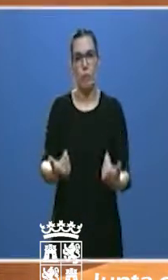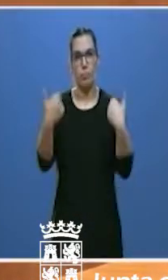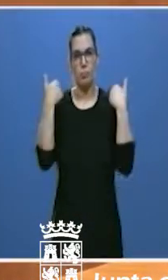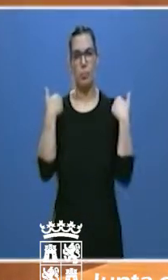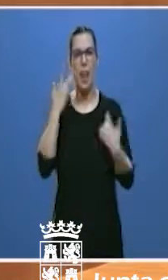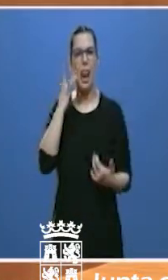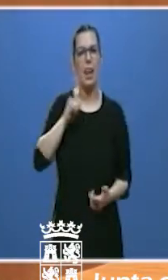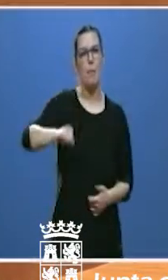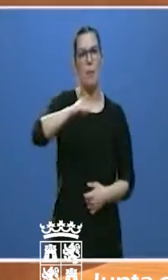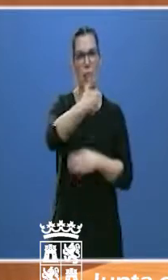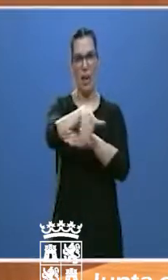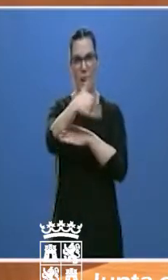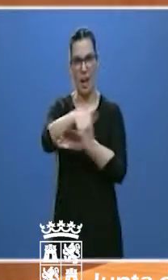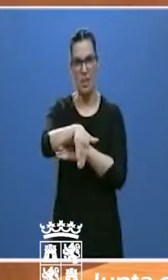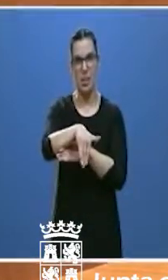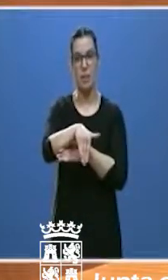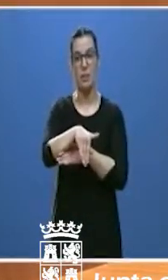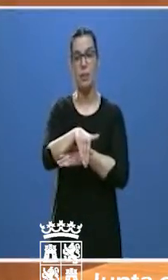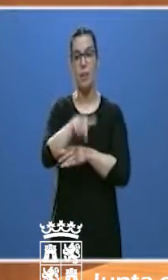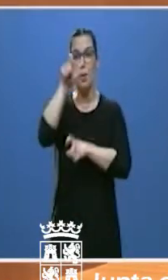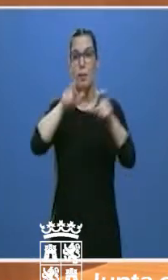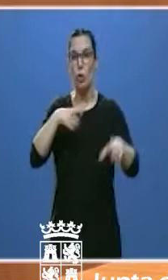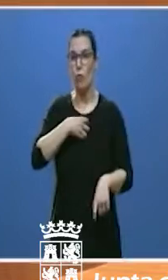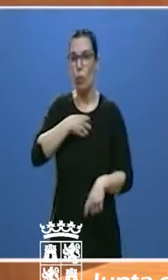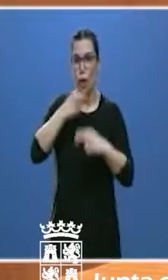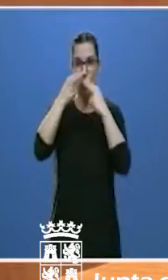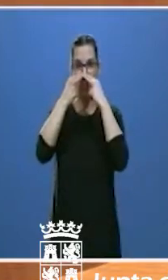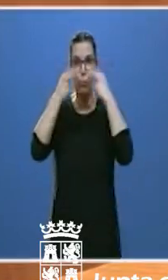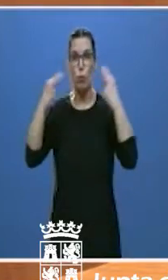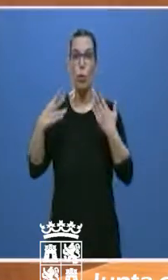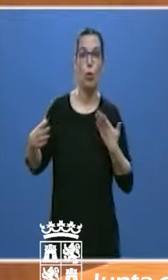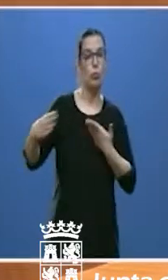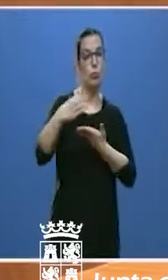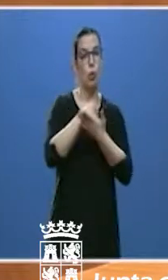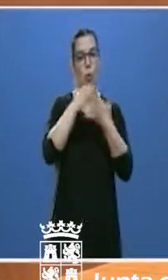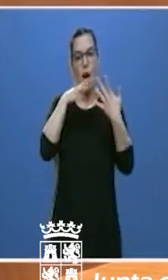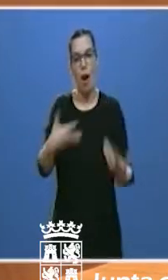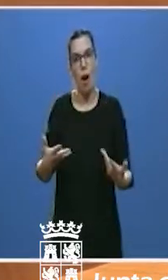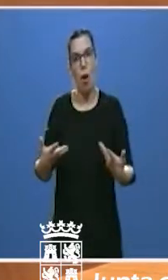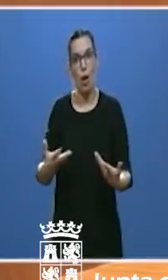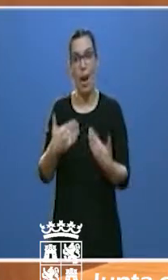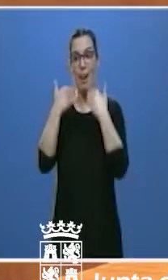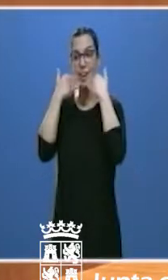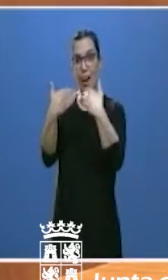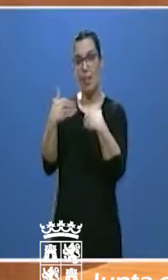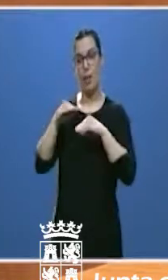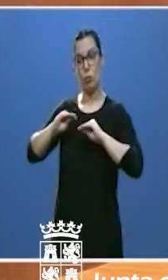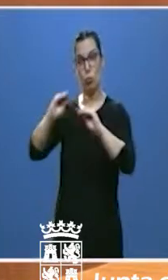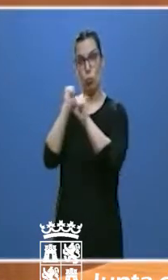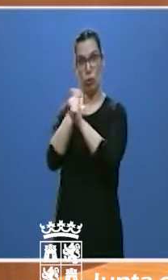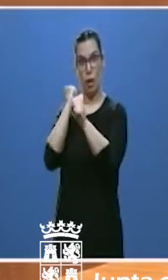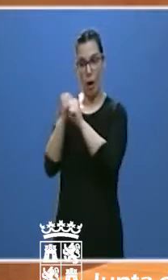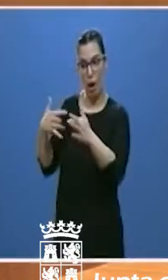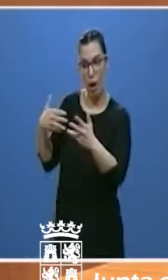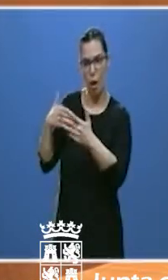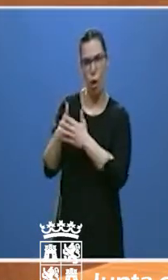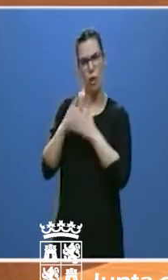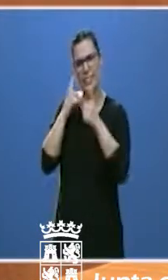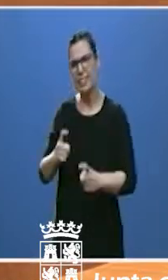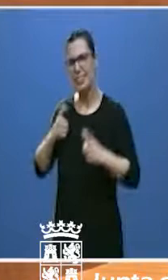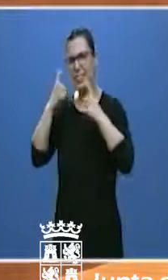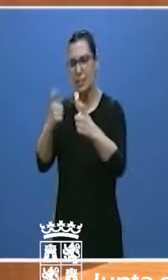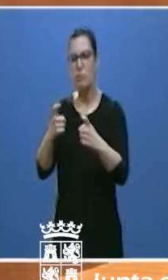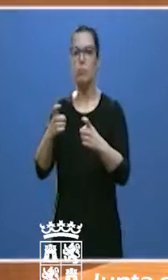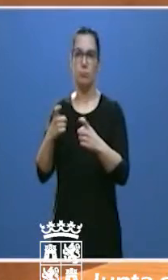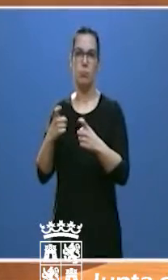urbana. A cuantos empleados públicos hacen posible durante todas estas semanas dándolo todo que